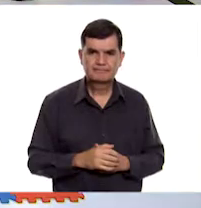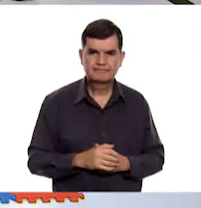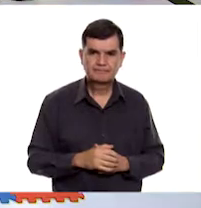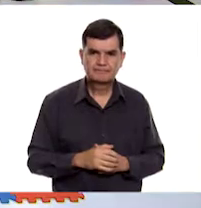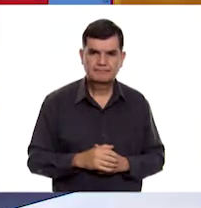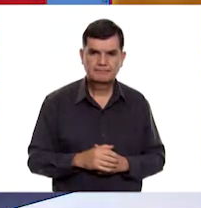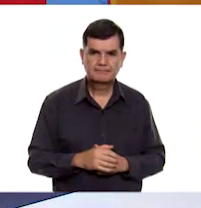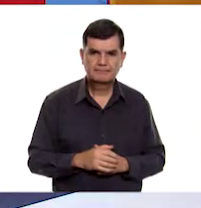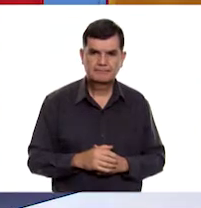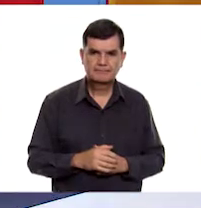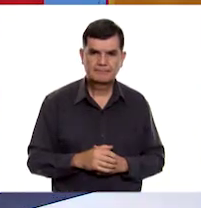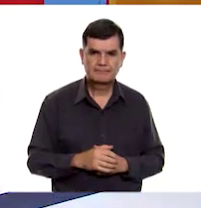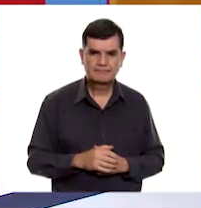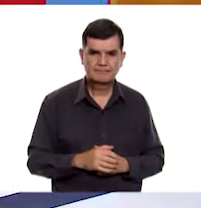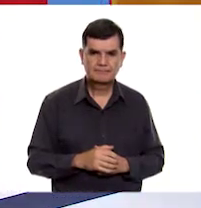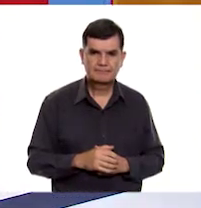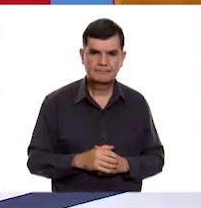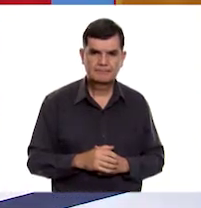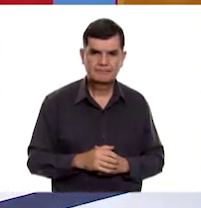A ver.